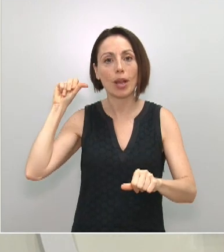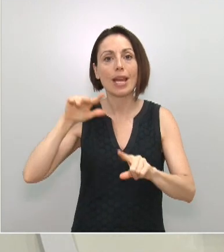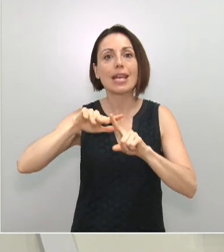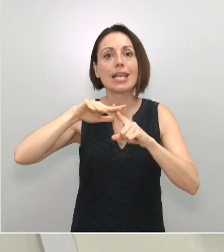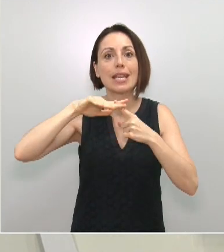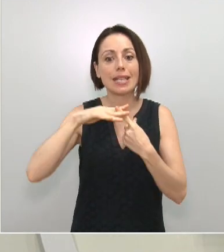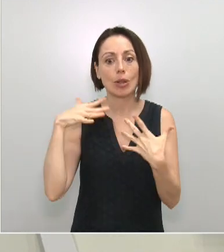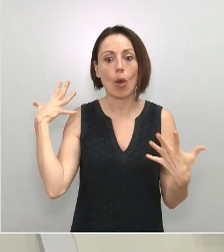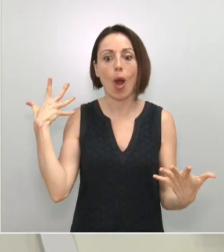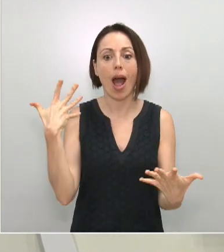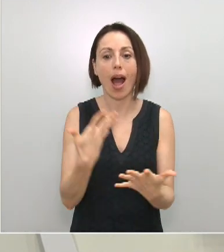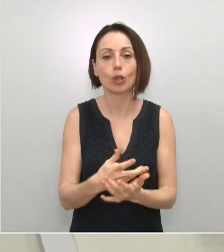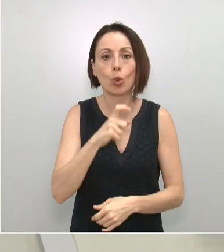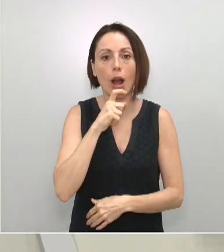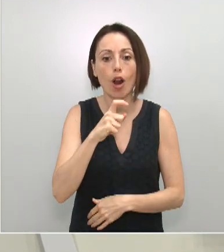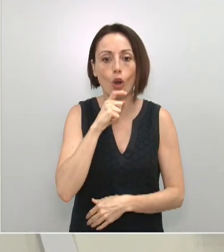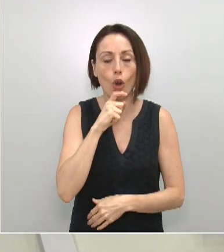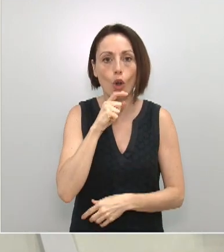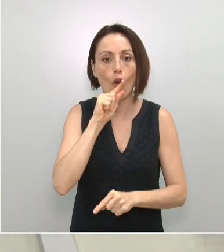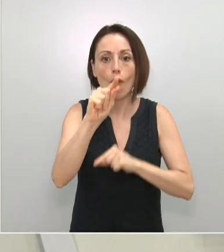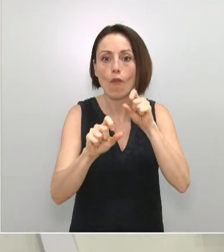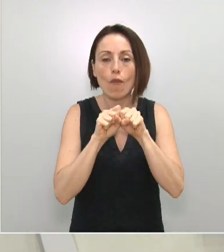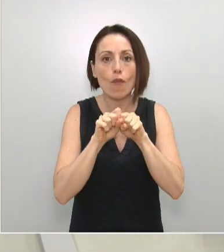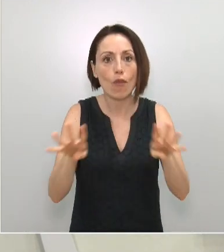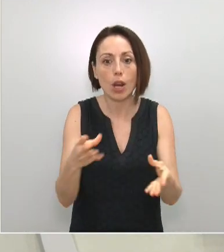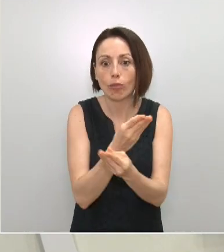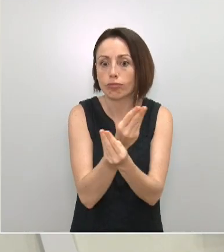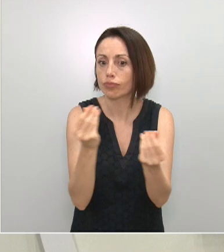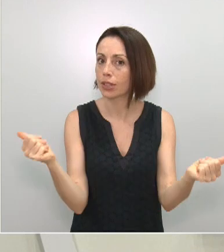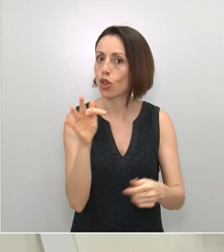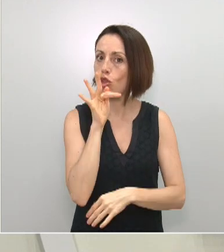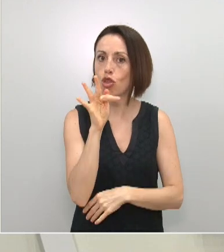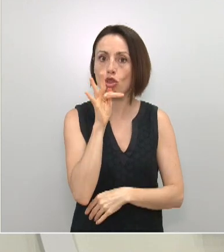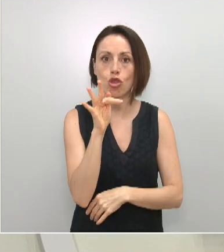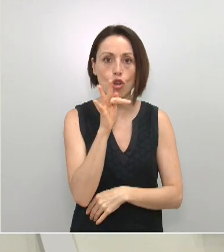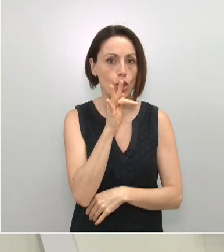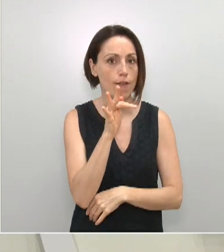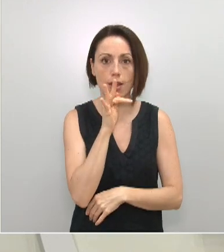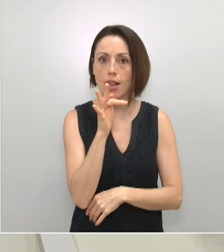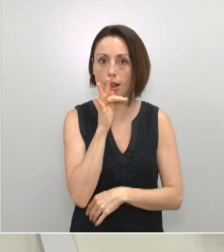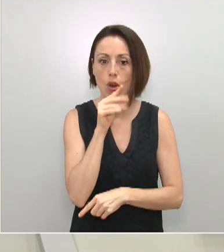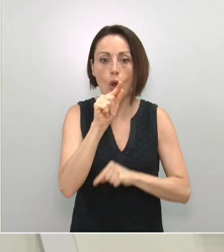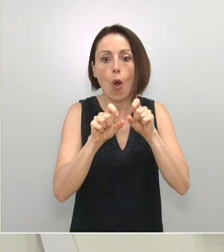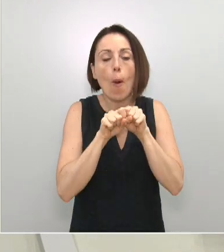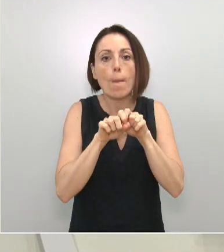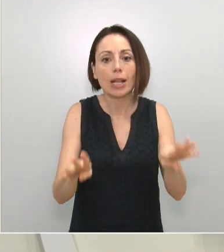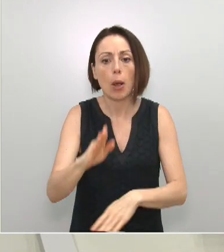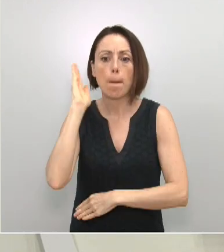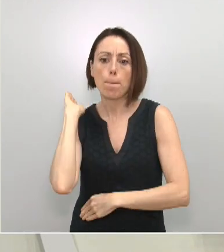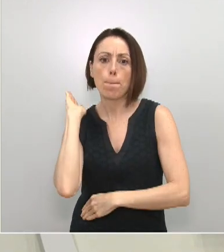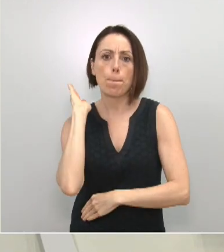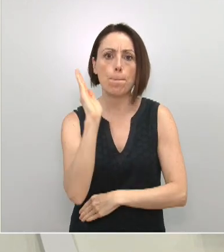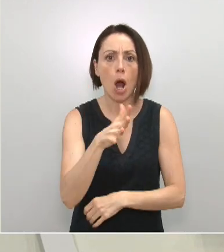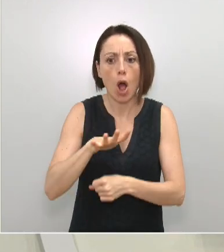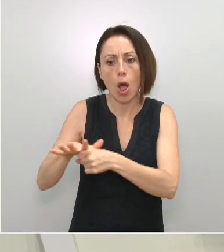situación. El virus no ha desaparecido. La pandemia sigue causando estragos en